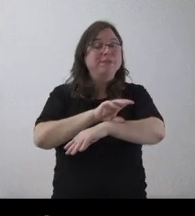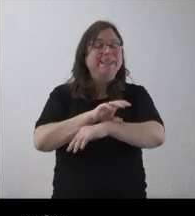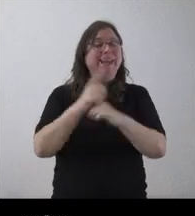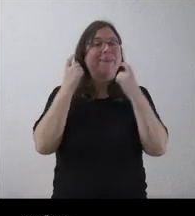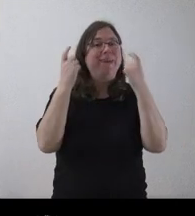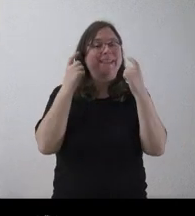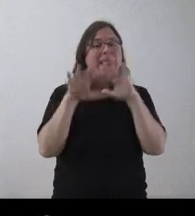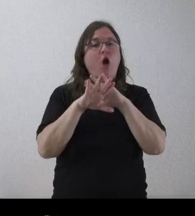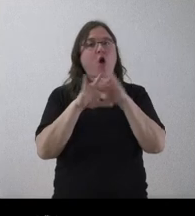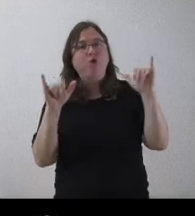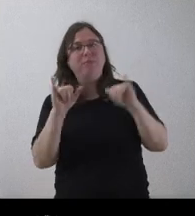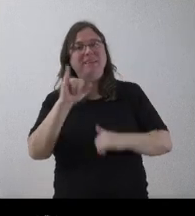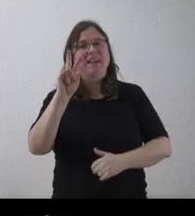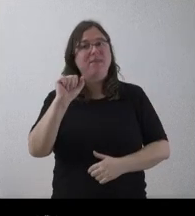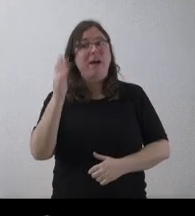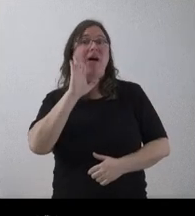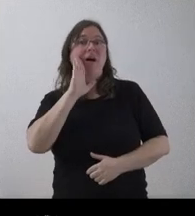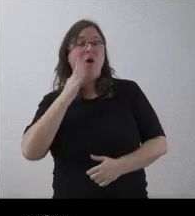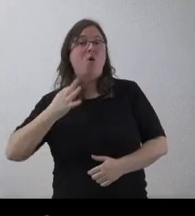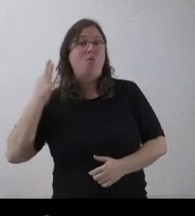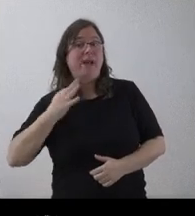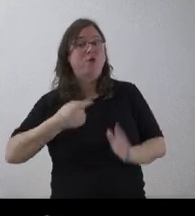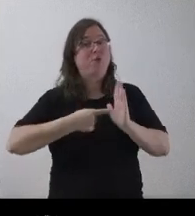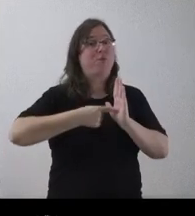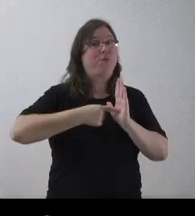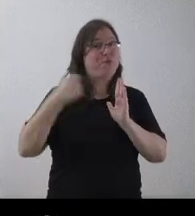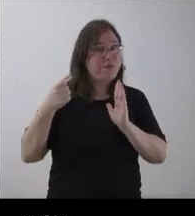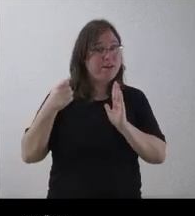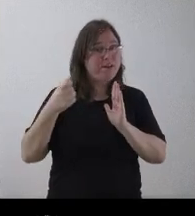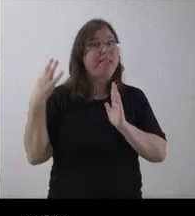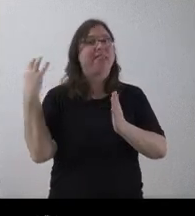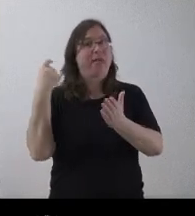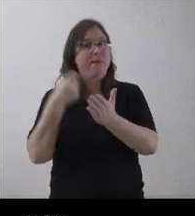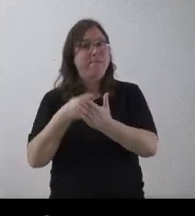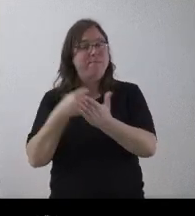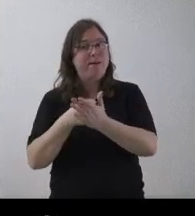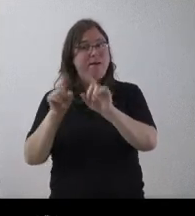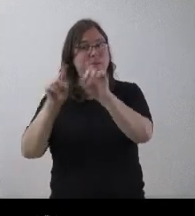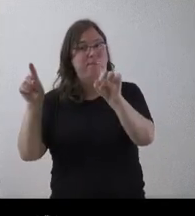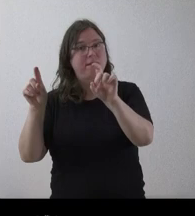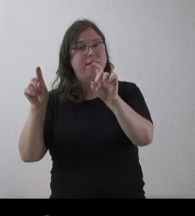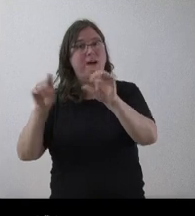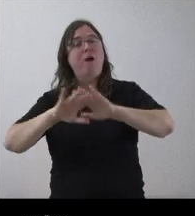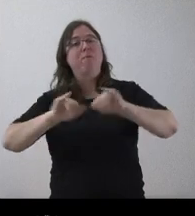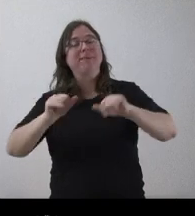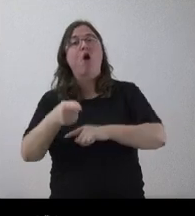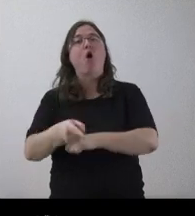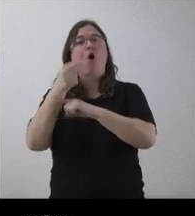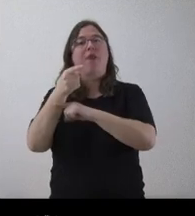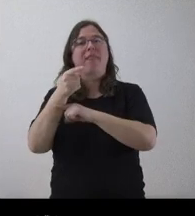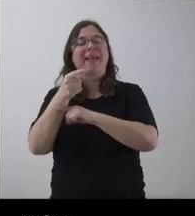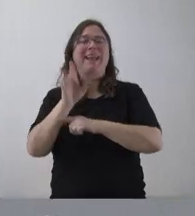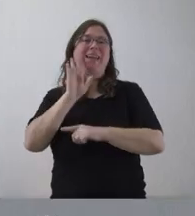el IVA que era obligatorio y que se había eliminado y que tenía que pagar la concesionaria mediante una orden que no era legal.